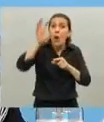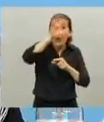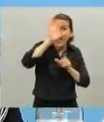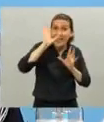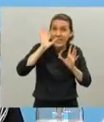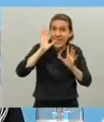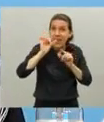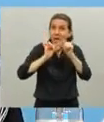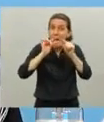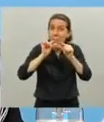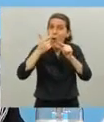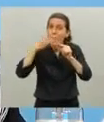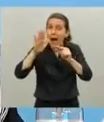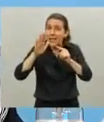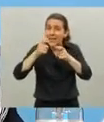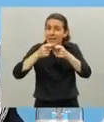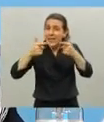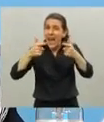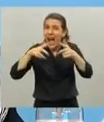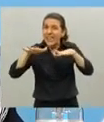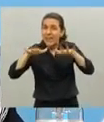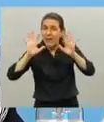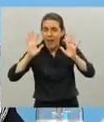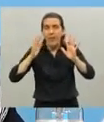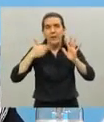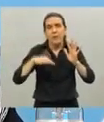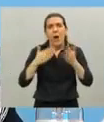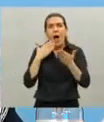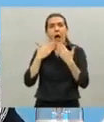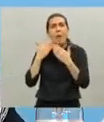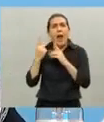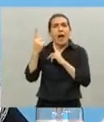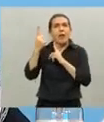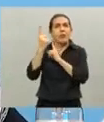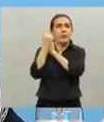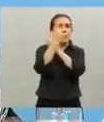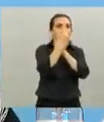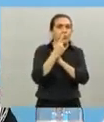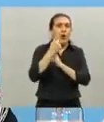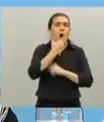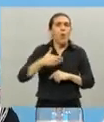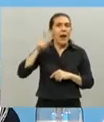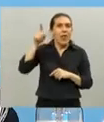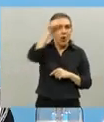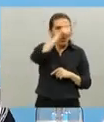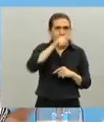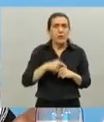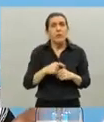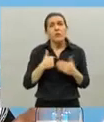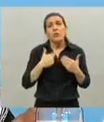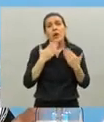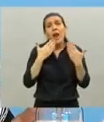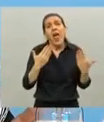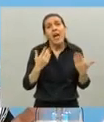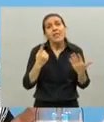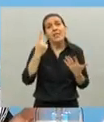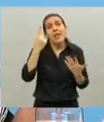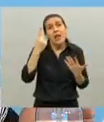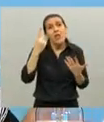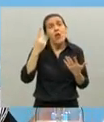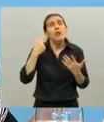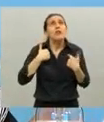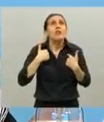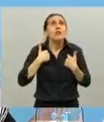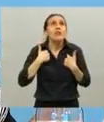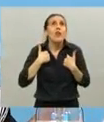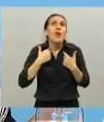es algo que permanentemente estamos hablando con los gobernadores yo gracias a Dios yo celebro tener los gobernadores que